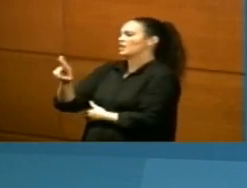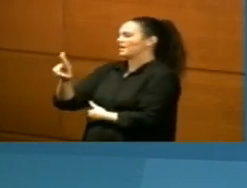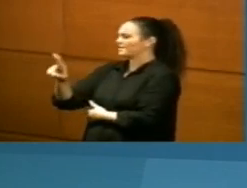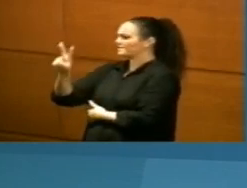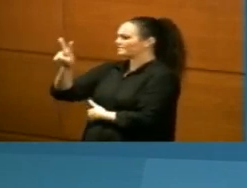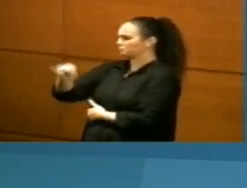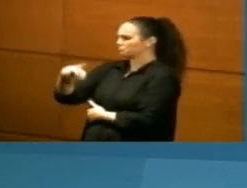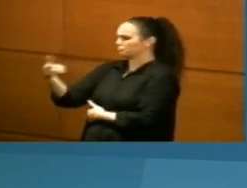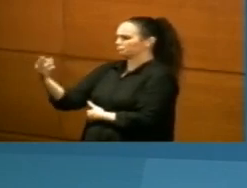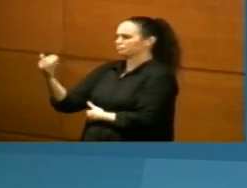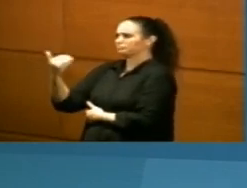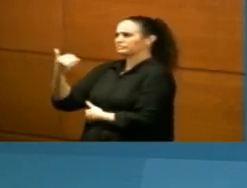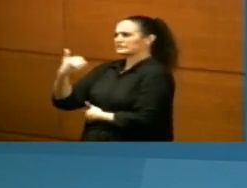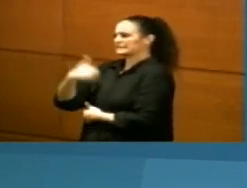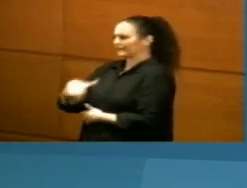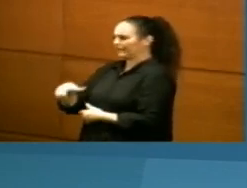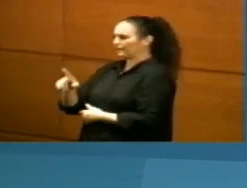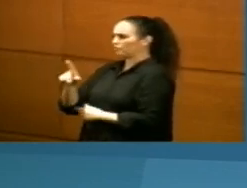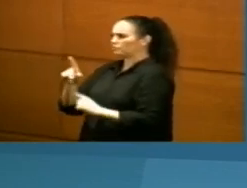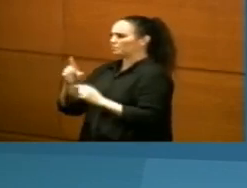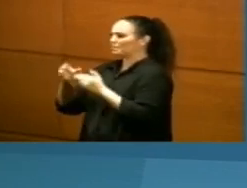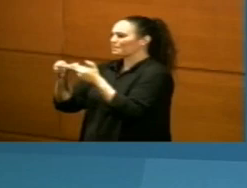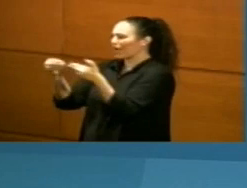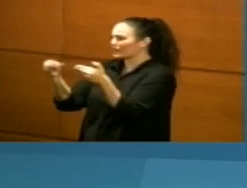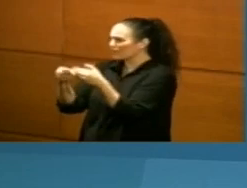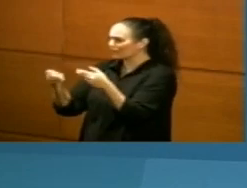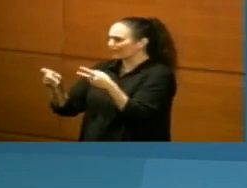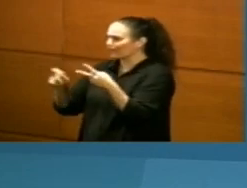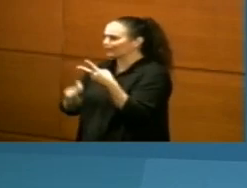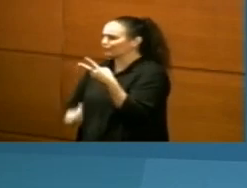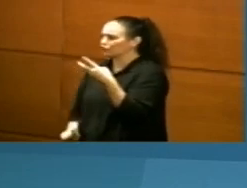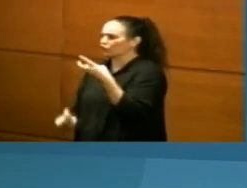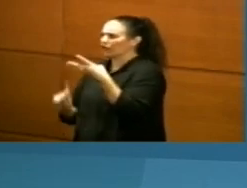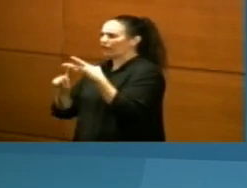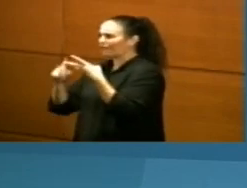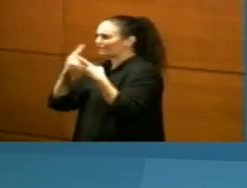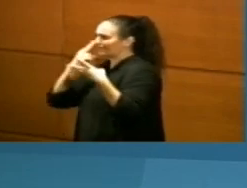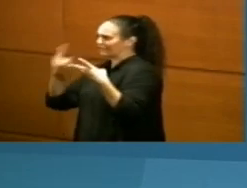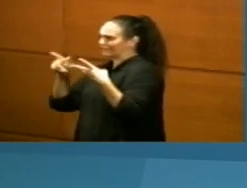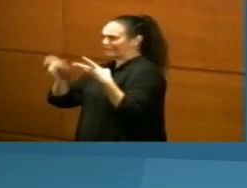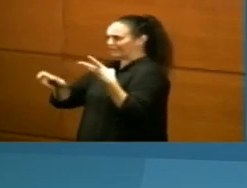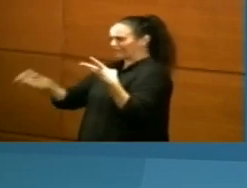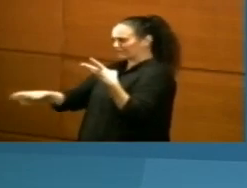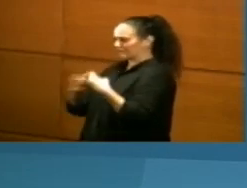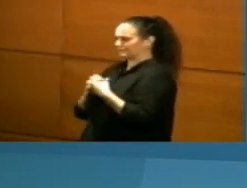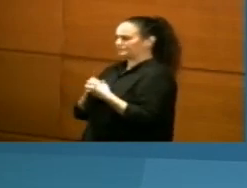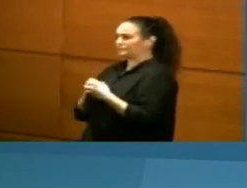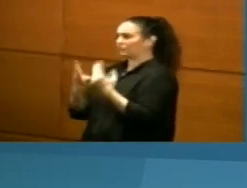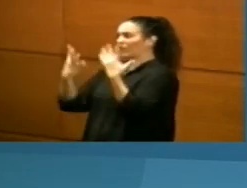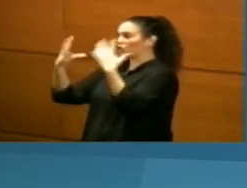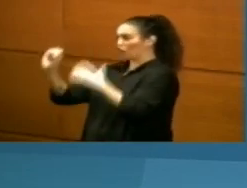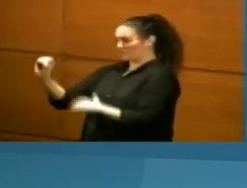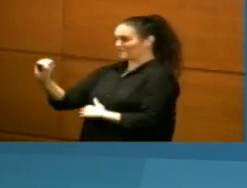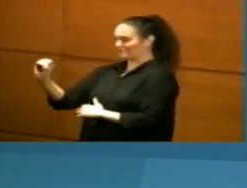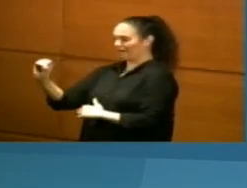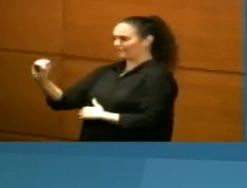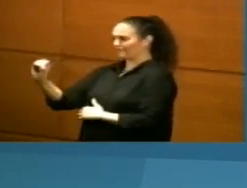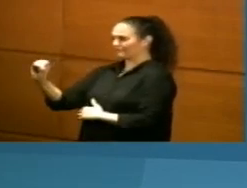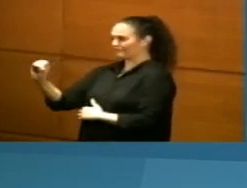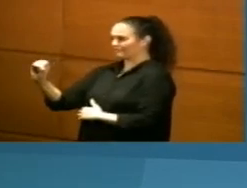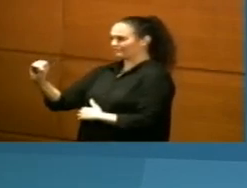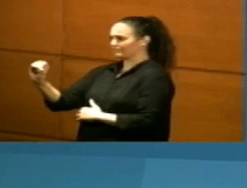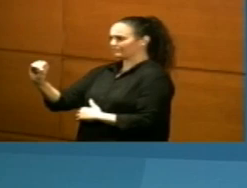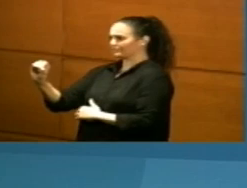han realizado, como digo, tanto a pacientes, profesionales y visitas, habiéndose detectado hasta este momento